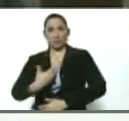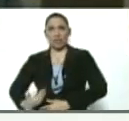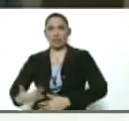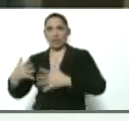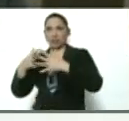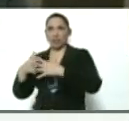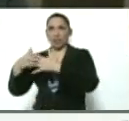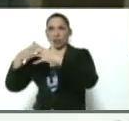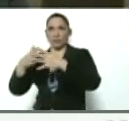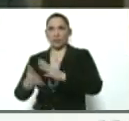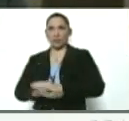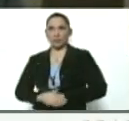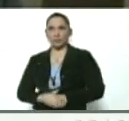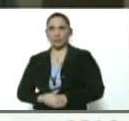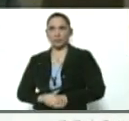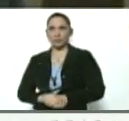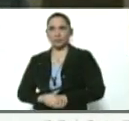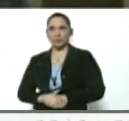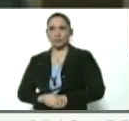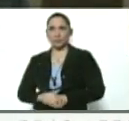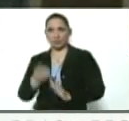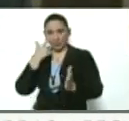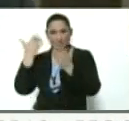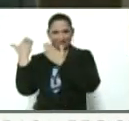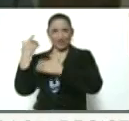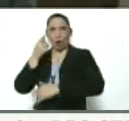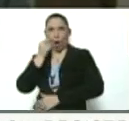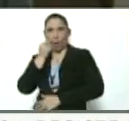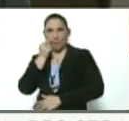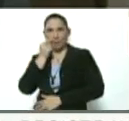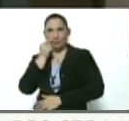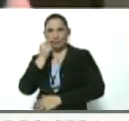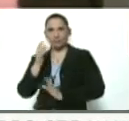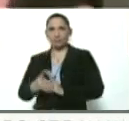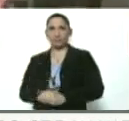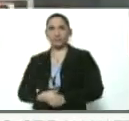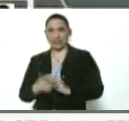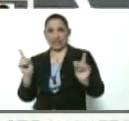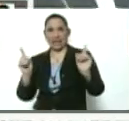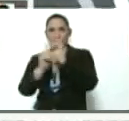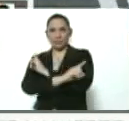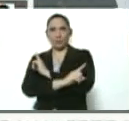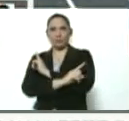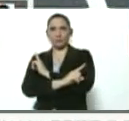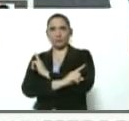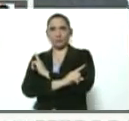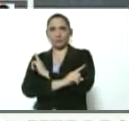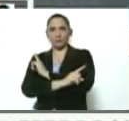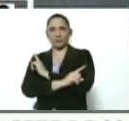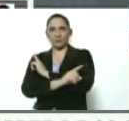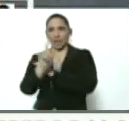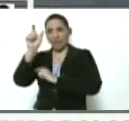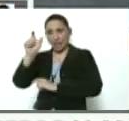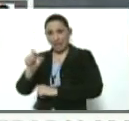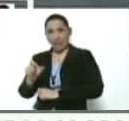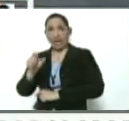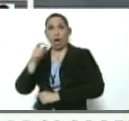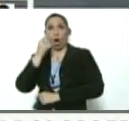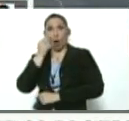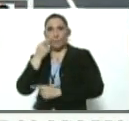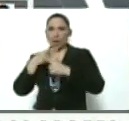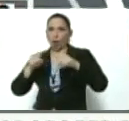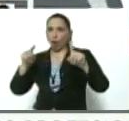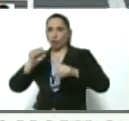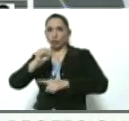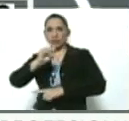norteamericano. Antonio Sequea, que te repito, era el jefe operativo de esta misión